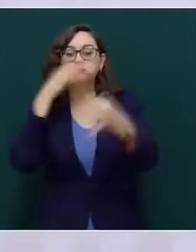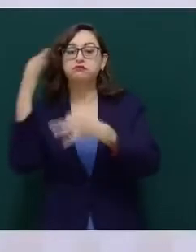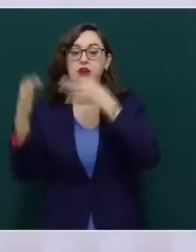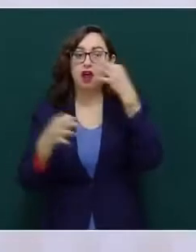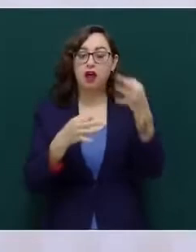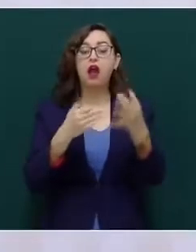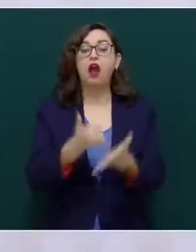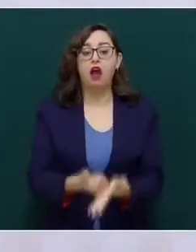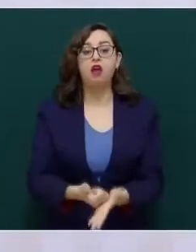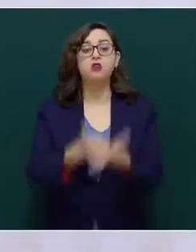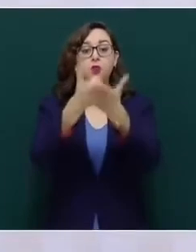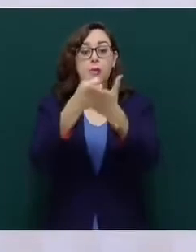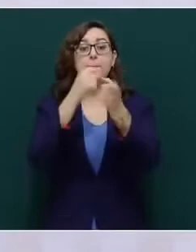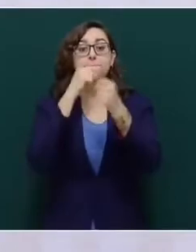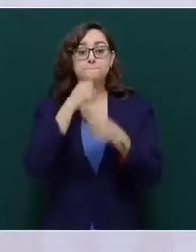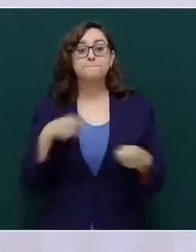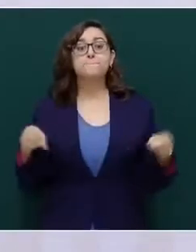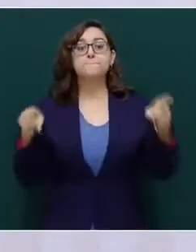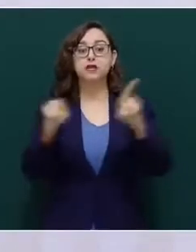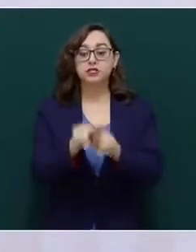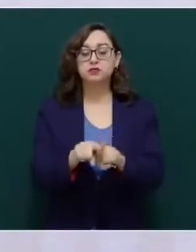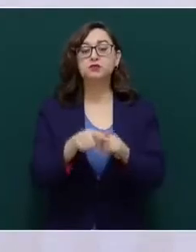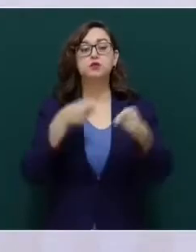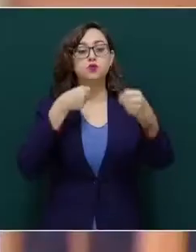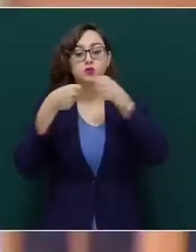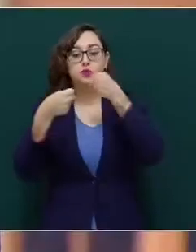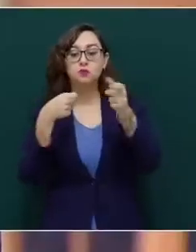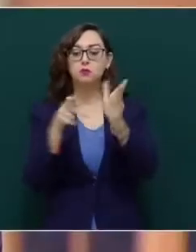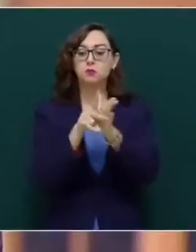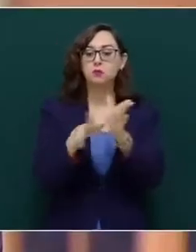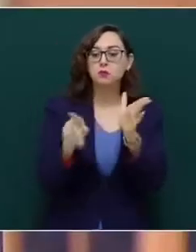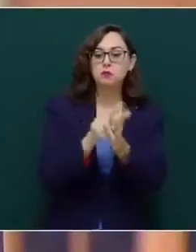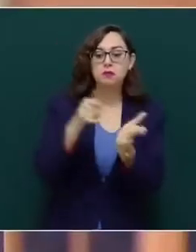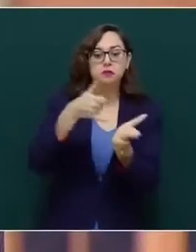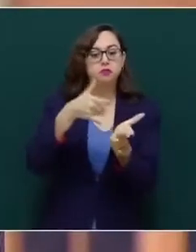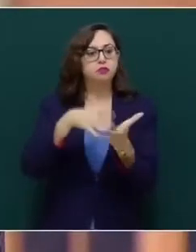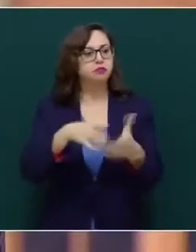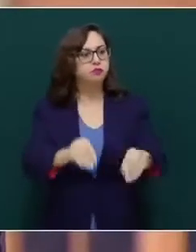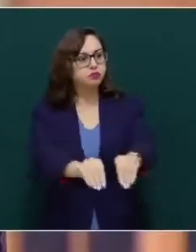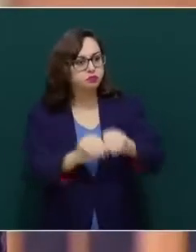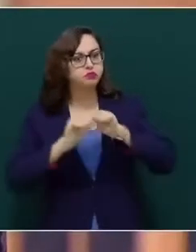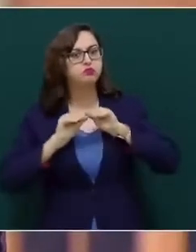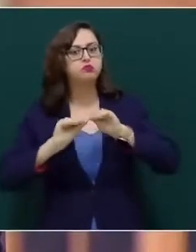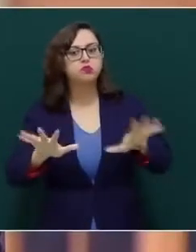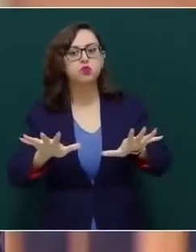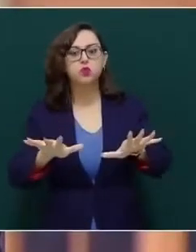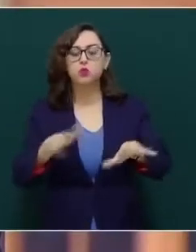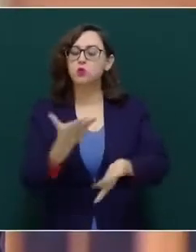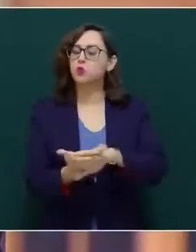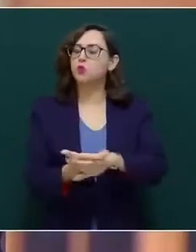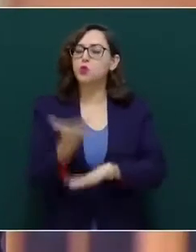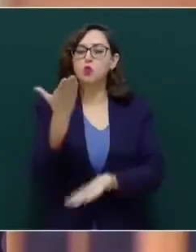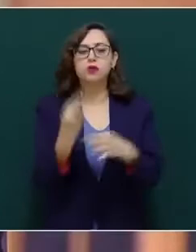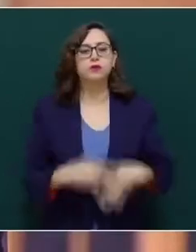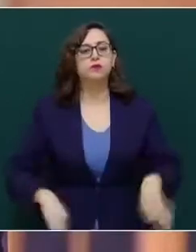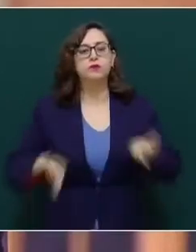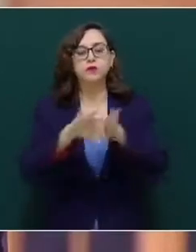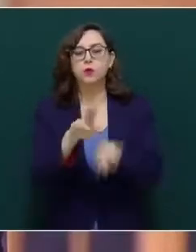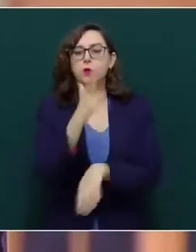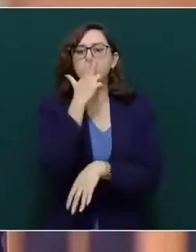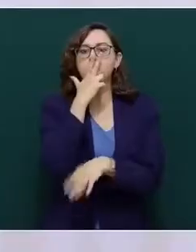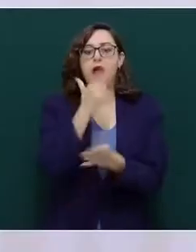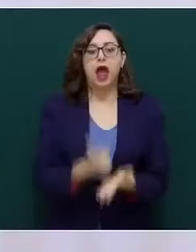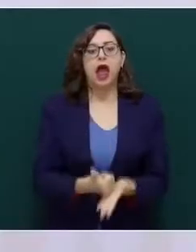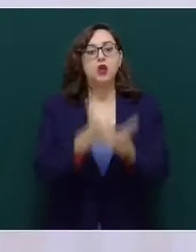gran utilidad del periodismo y de la imprenta como instrumentos de lucha.